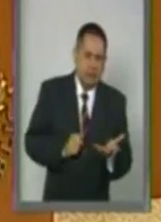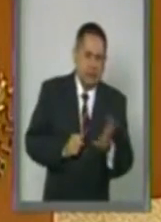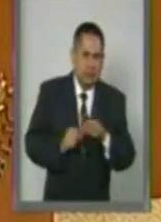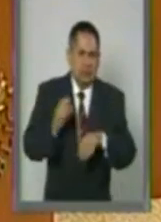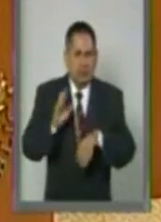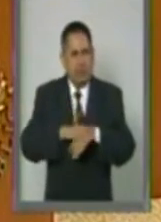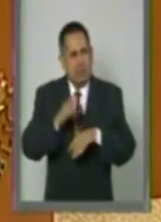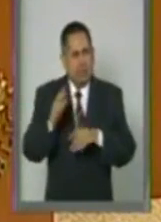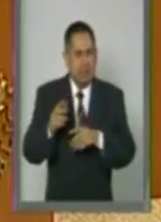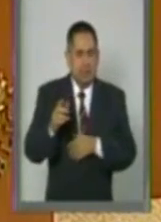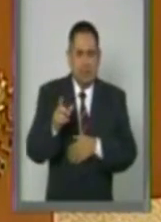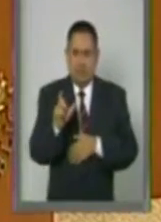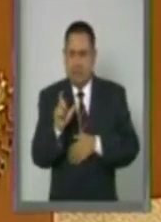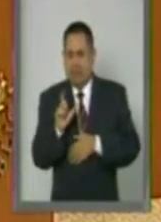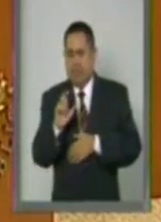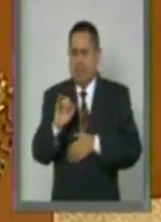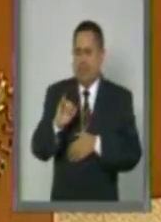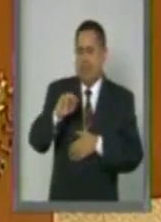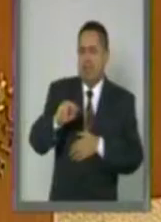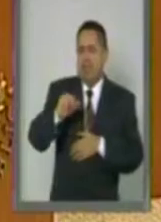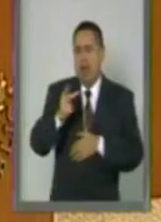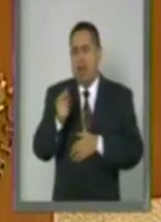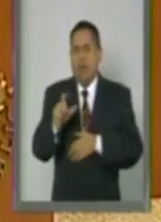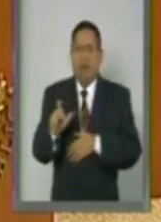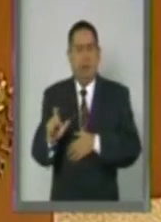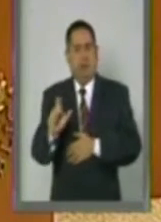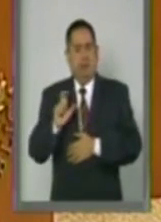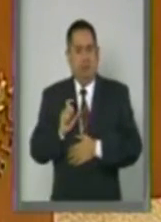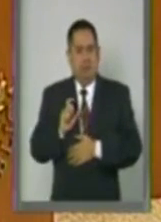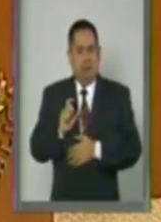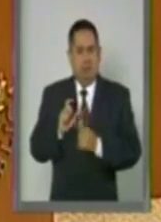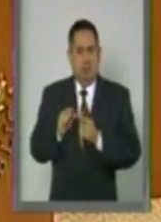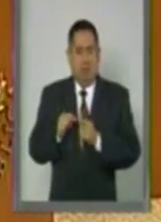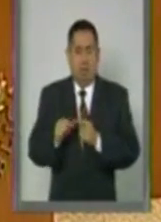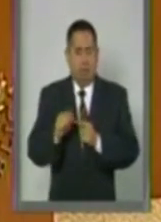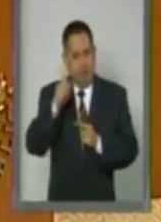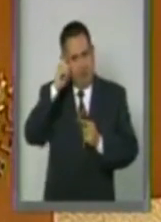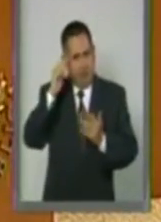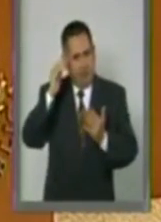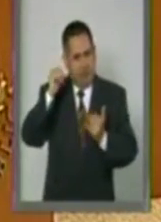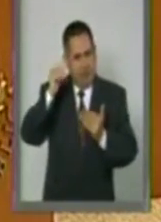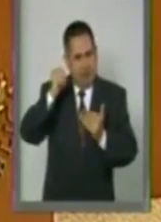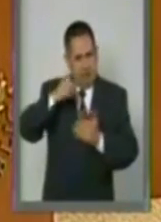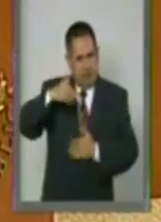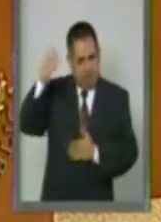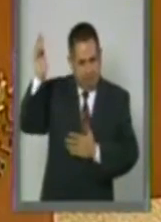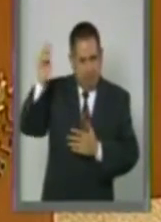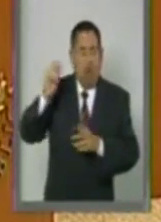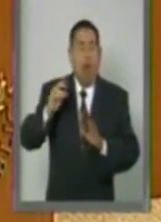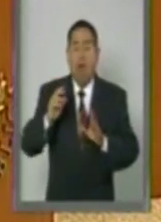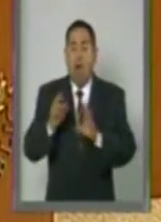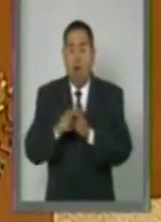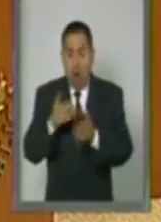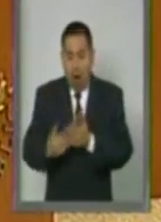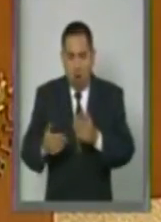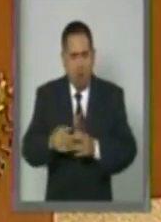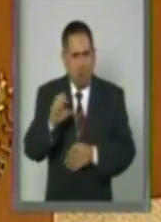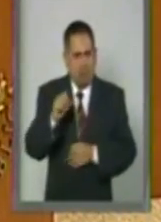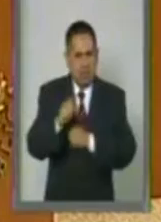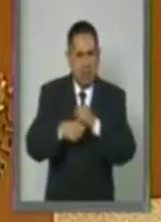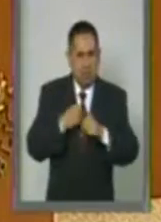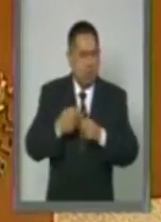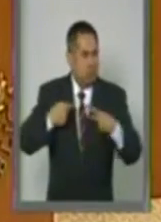además de la credencial del INAPAM, era ya estar listo para irte. Hoy, a los 60 años, la persona está plena